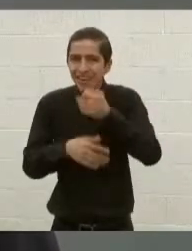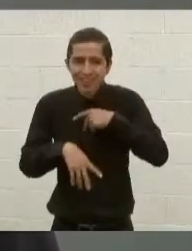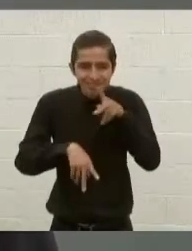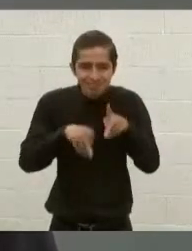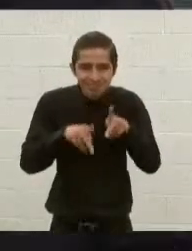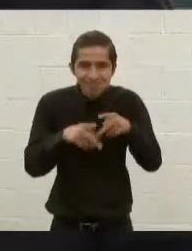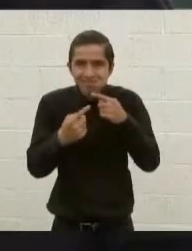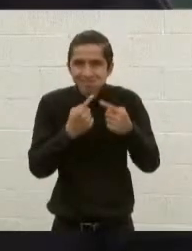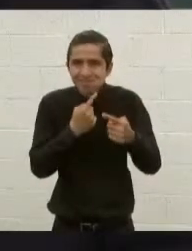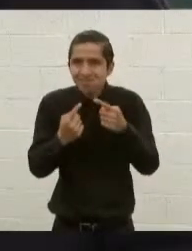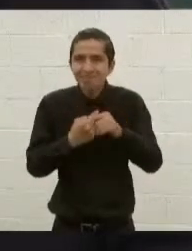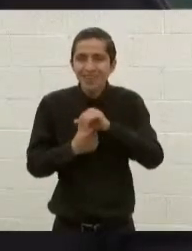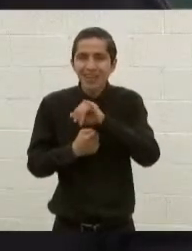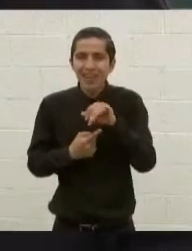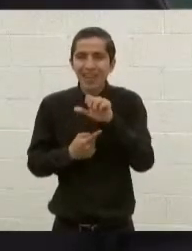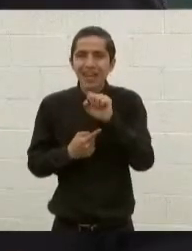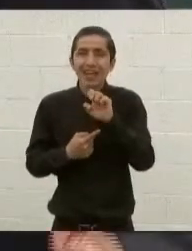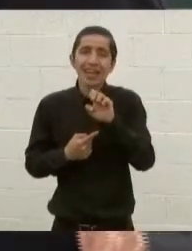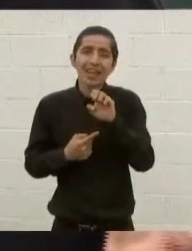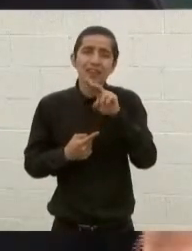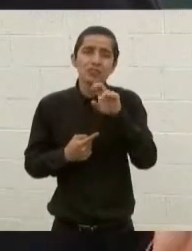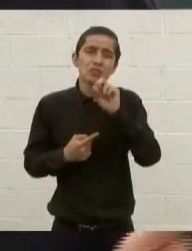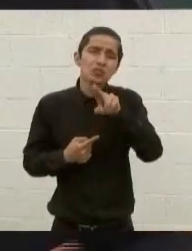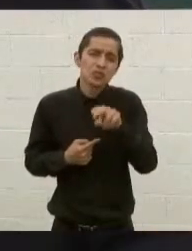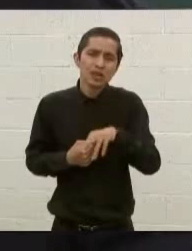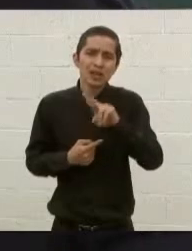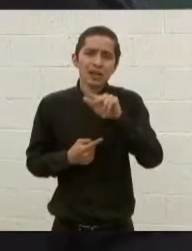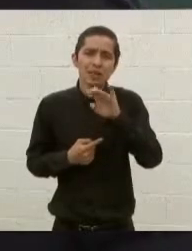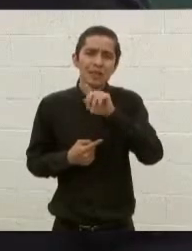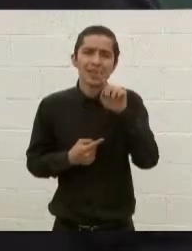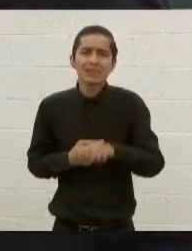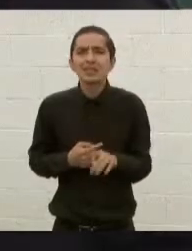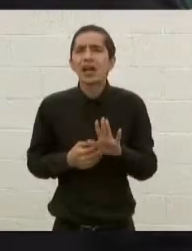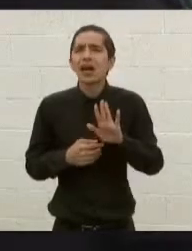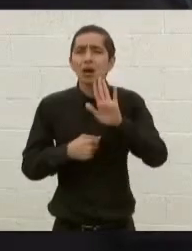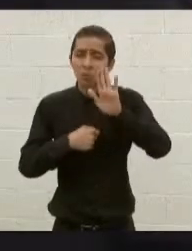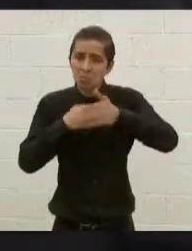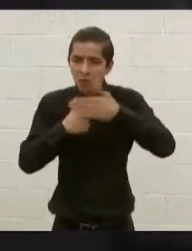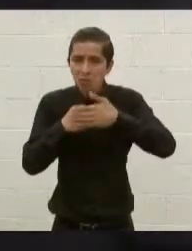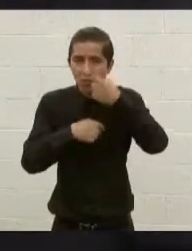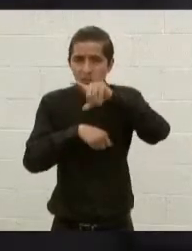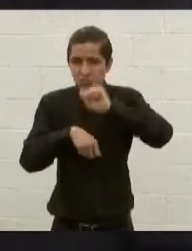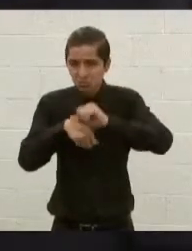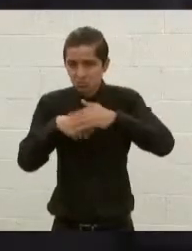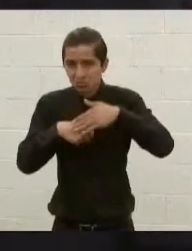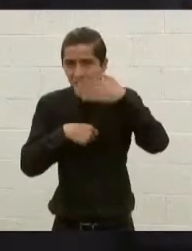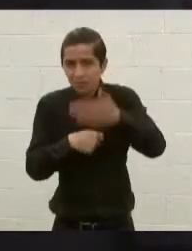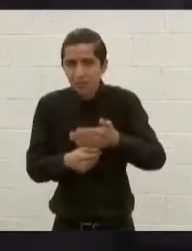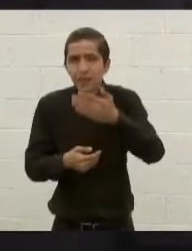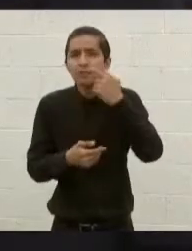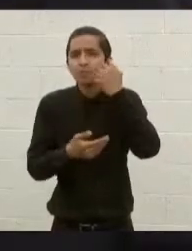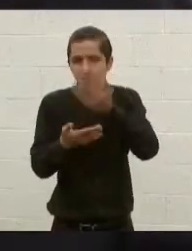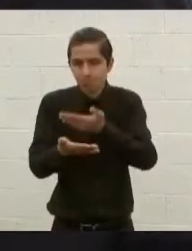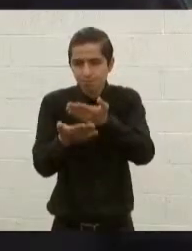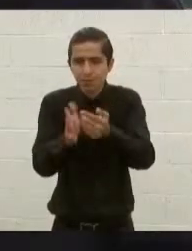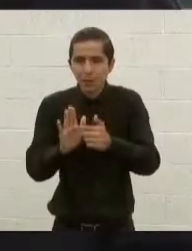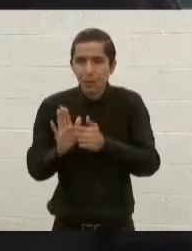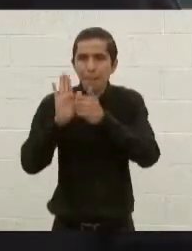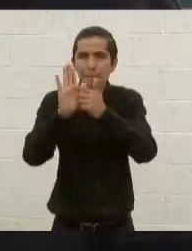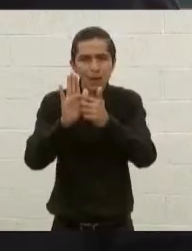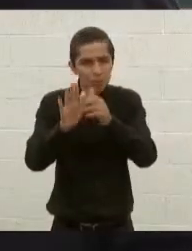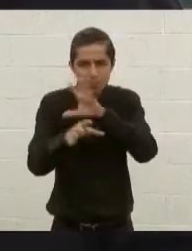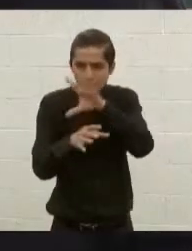con Jesús Ramírez y en algún momento de la próxima semana les presentaremos con todo